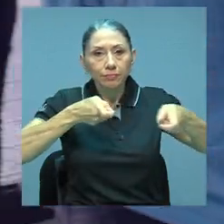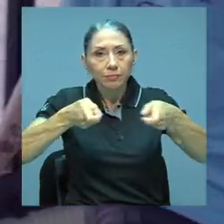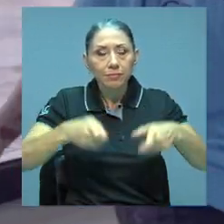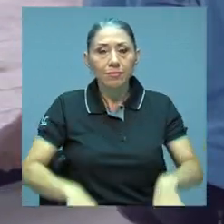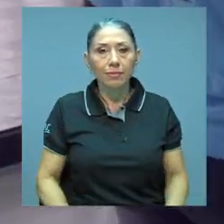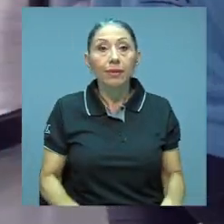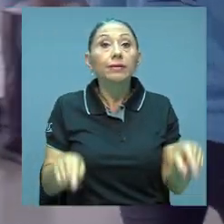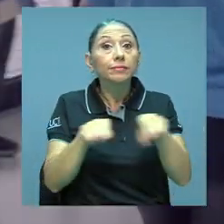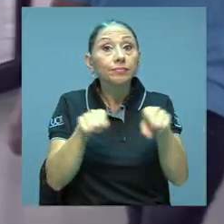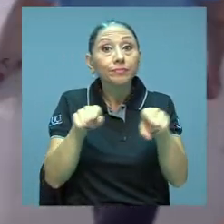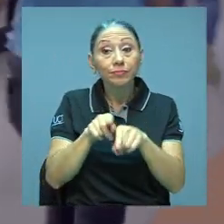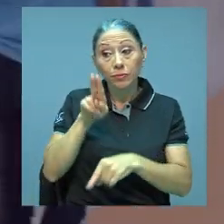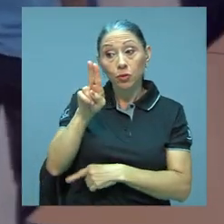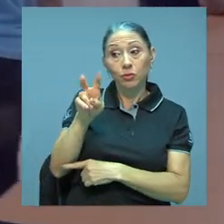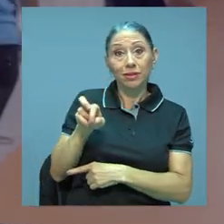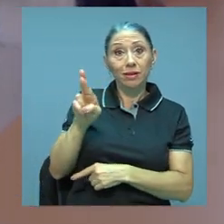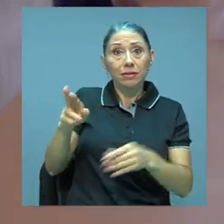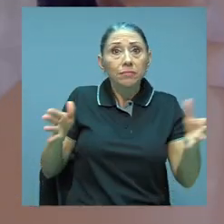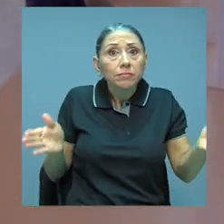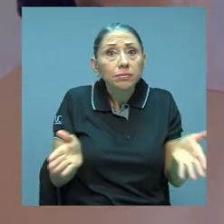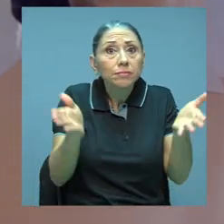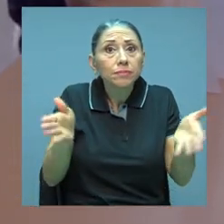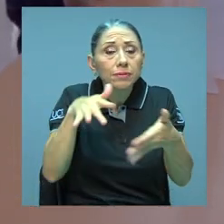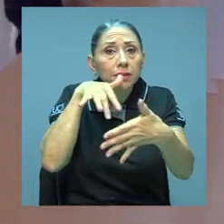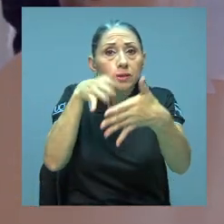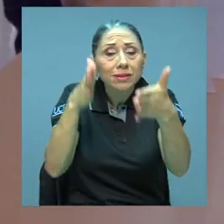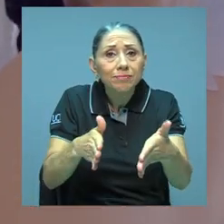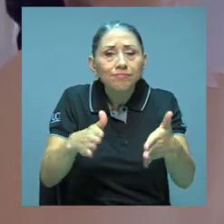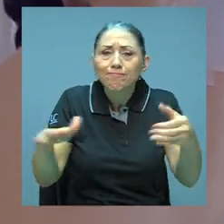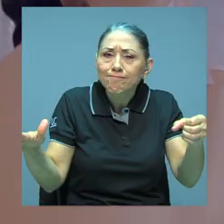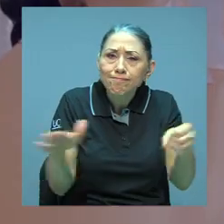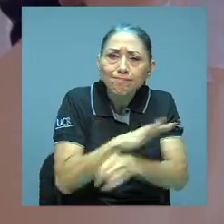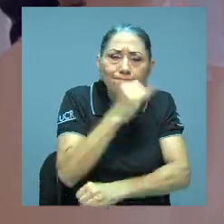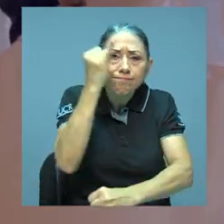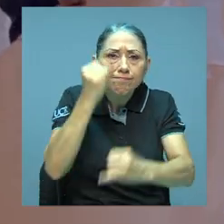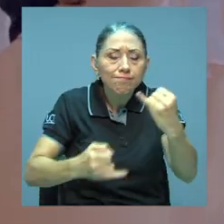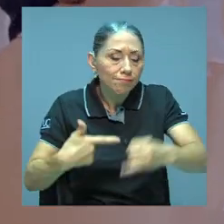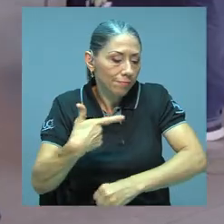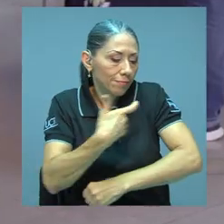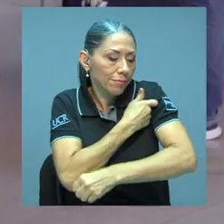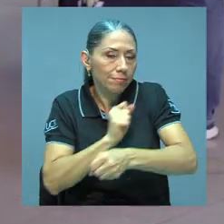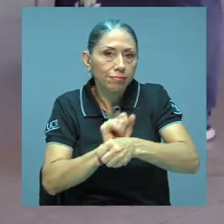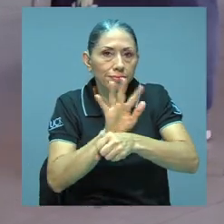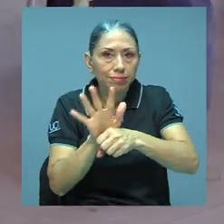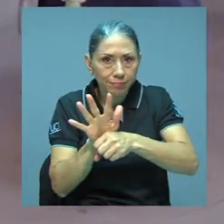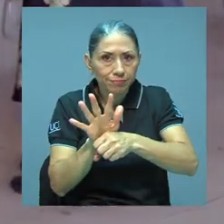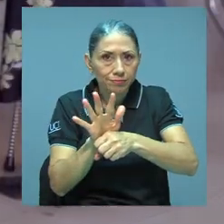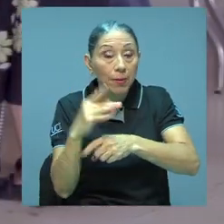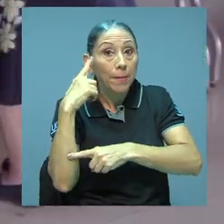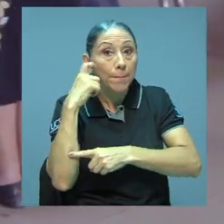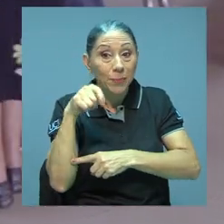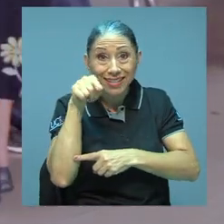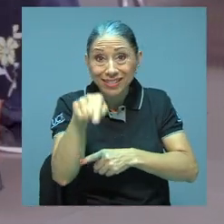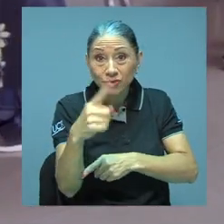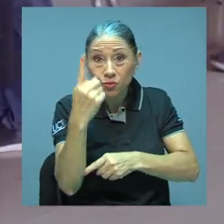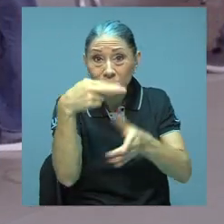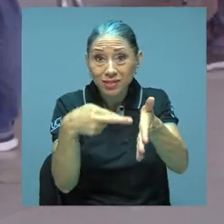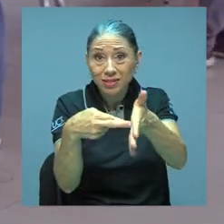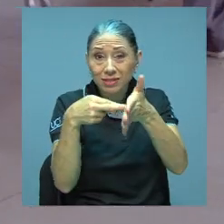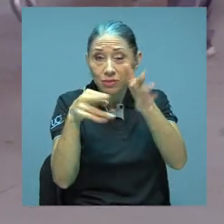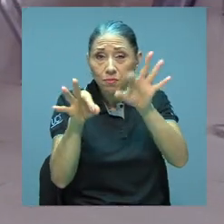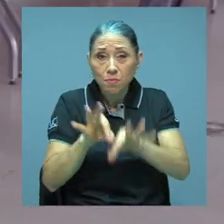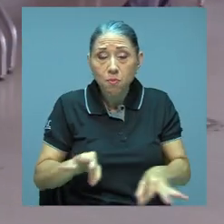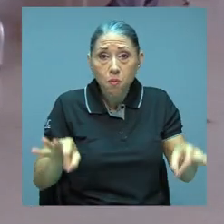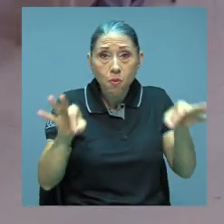Además, la institución insta a la población estudiantil a completar su esquema de vacunación por COVID-19, ya que será un